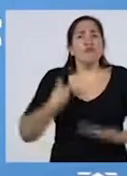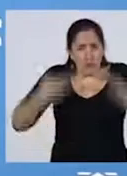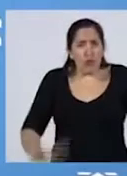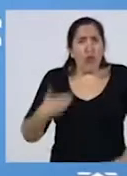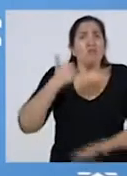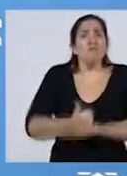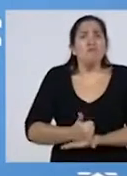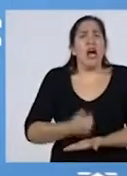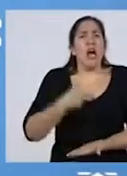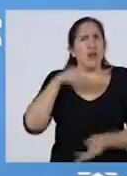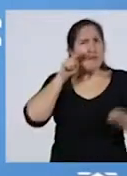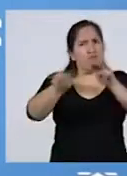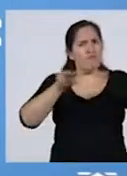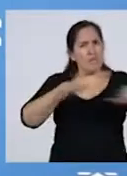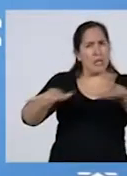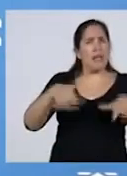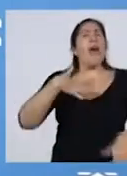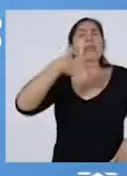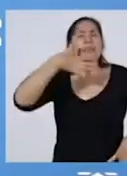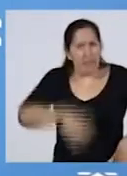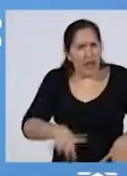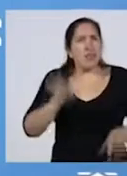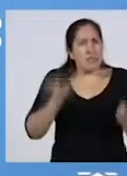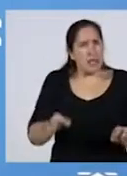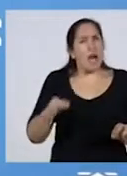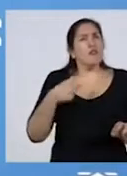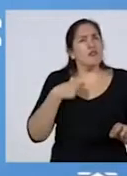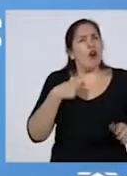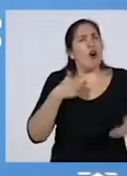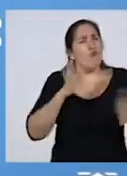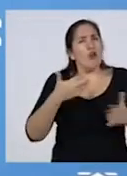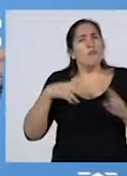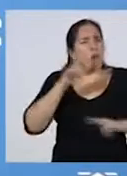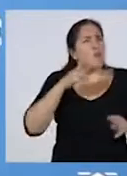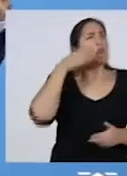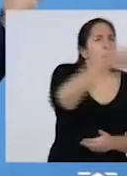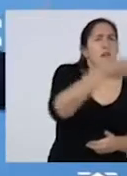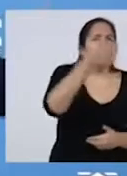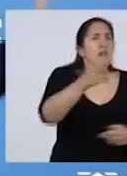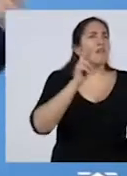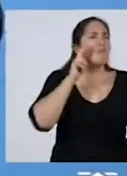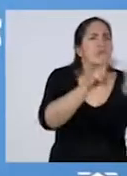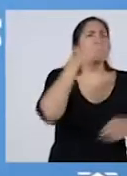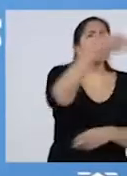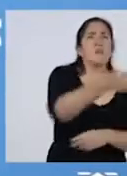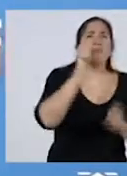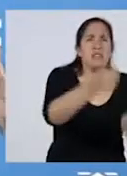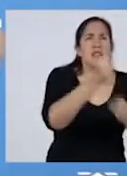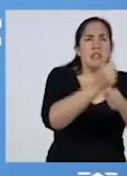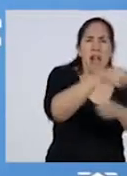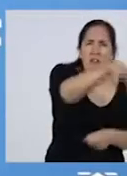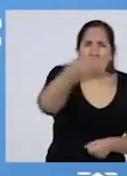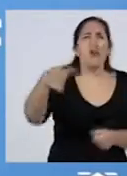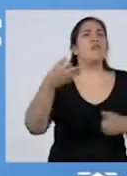entendiendo lo que les pasa, estando bien cerca de cada uno de ustedes, visitándolos en su trabajo, en sus